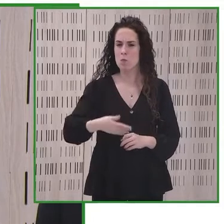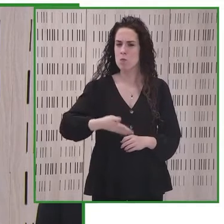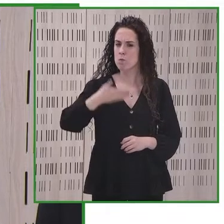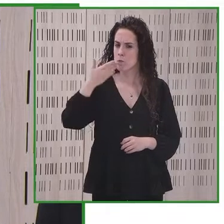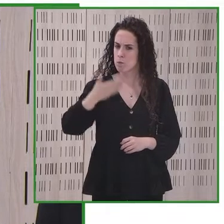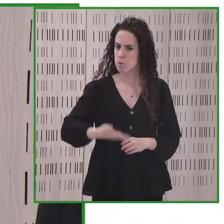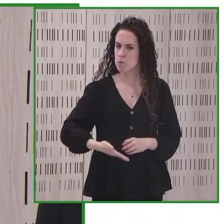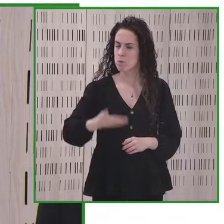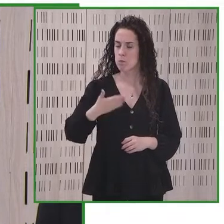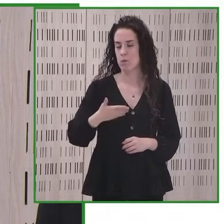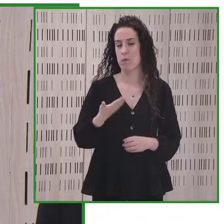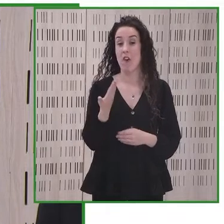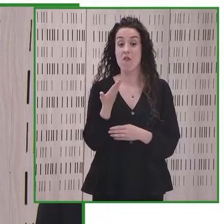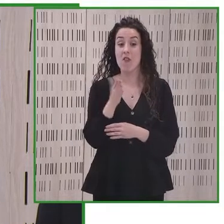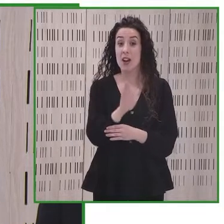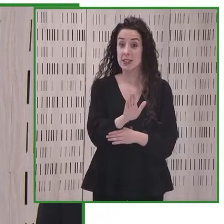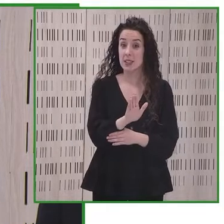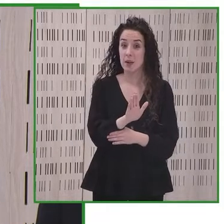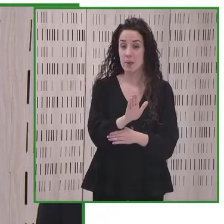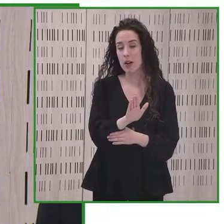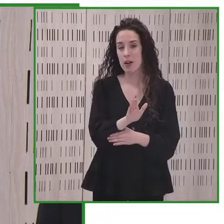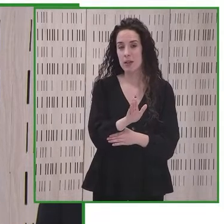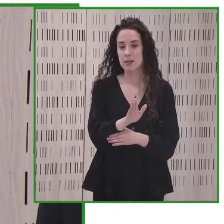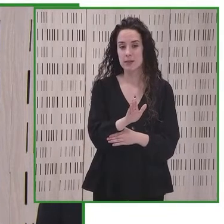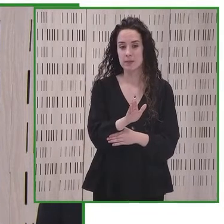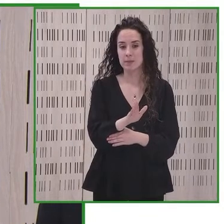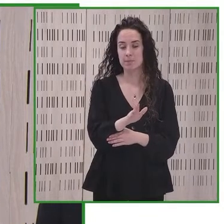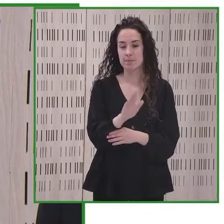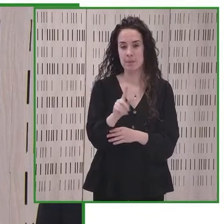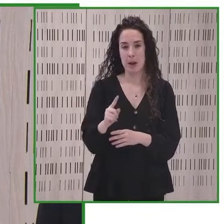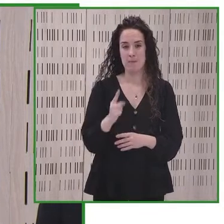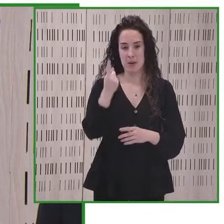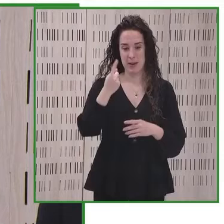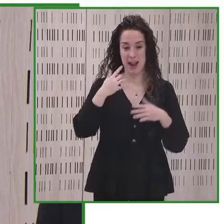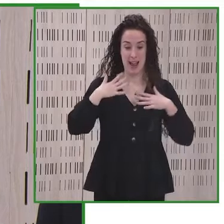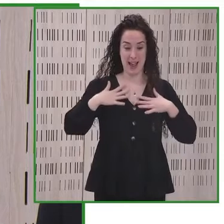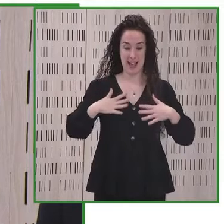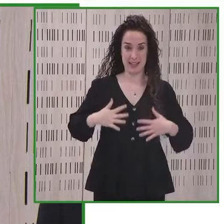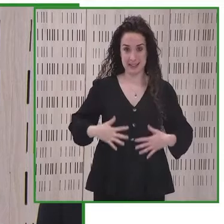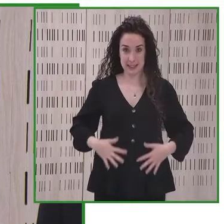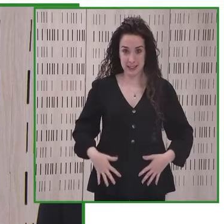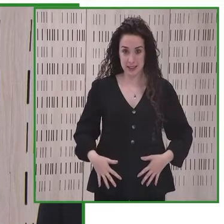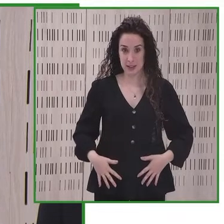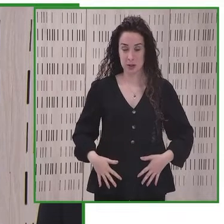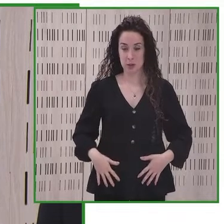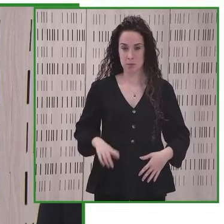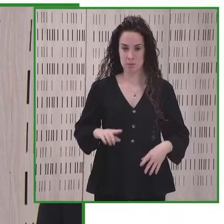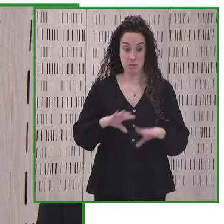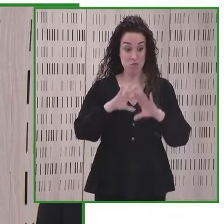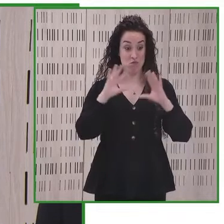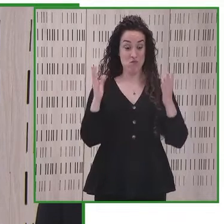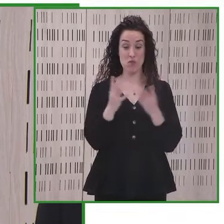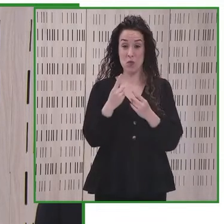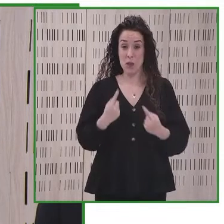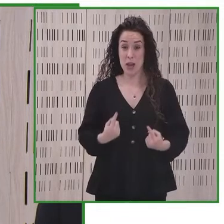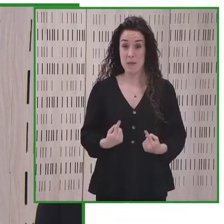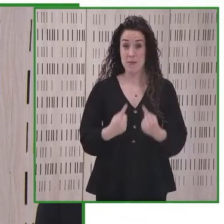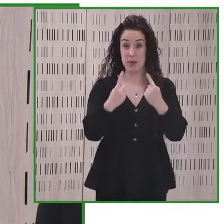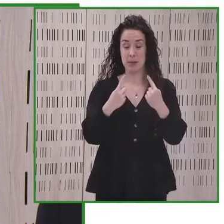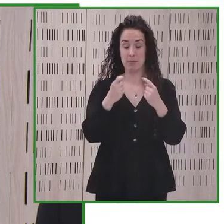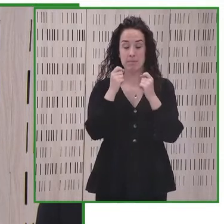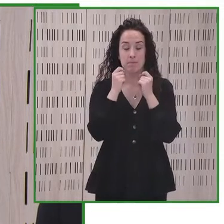por ejemplo el primer exoesqueleto pediátrico del mundo que ha sido descubierto por una